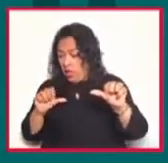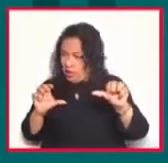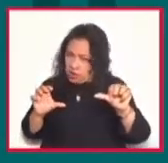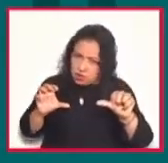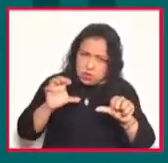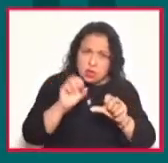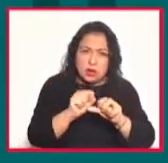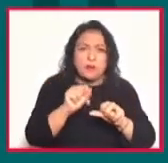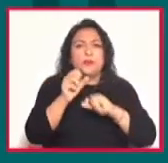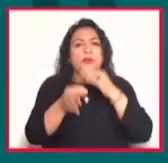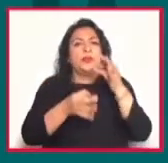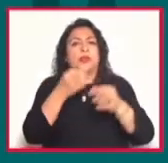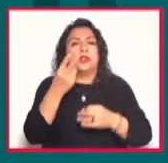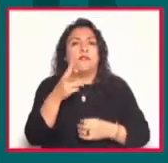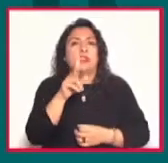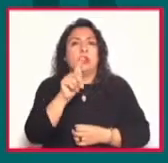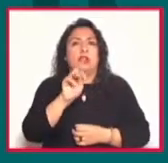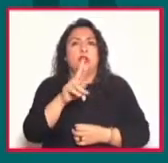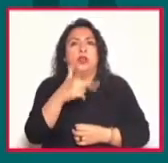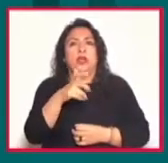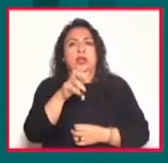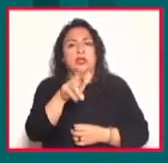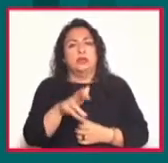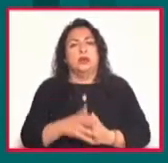Noticias veintidós, Víctor Gaspar.